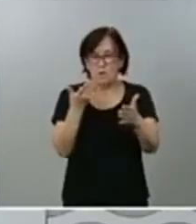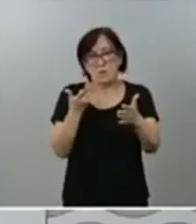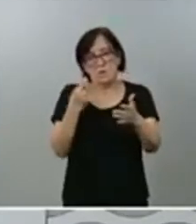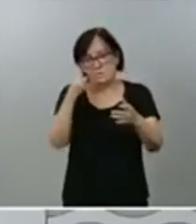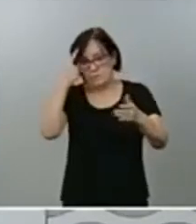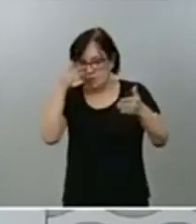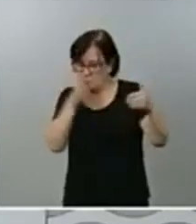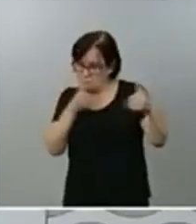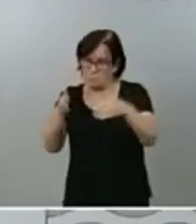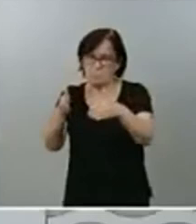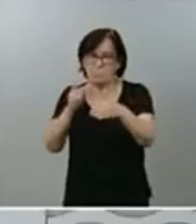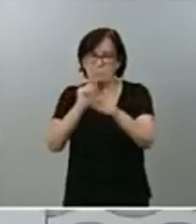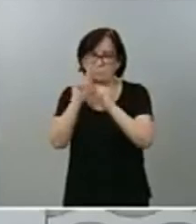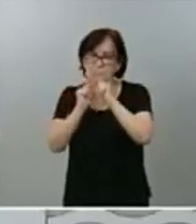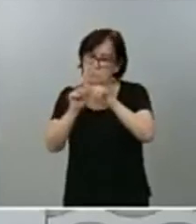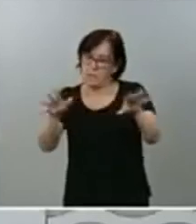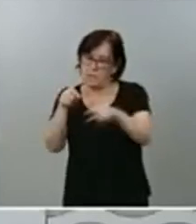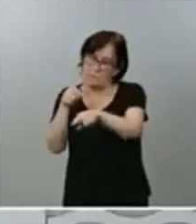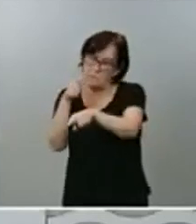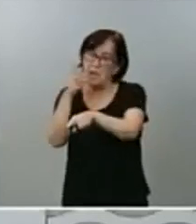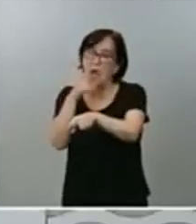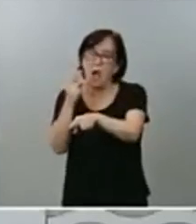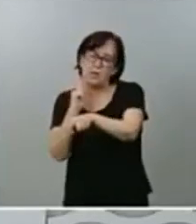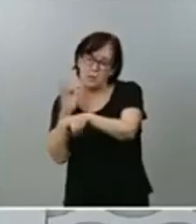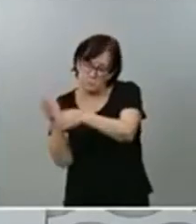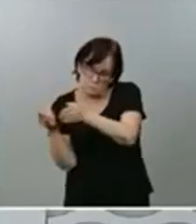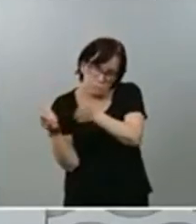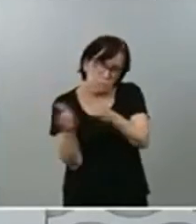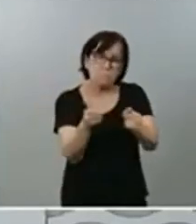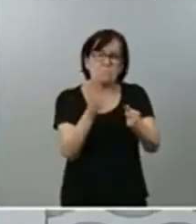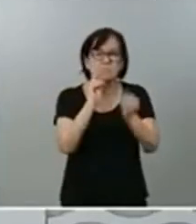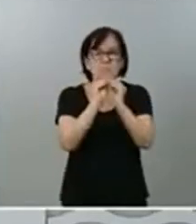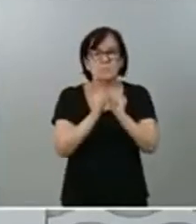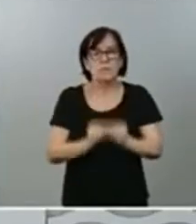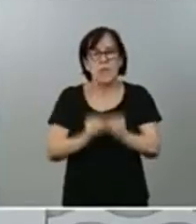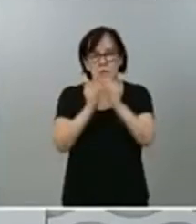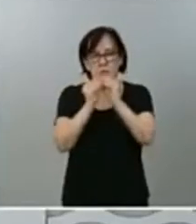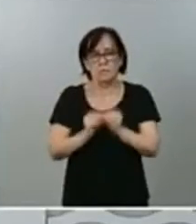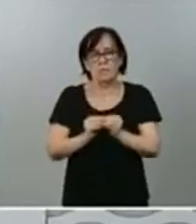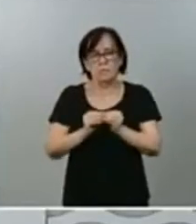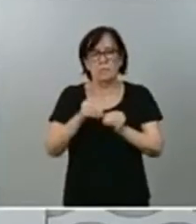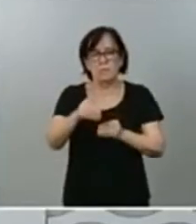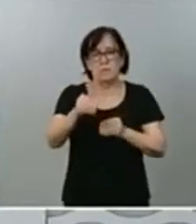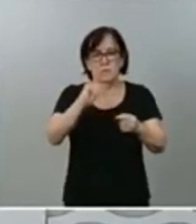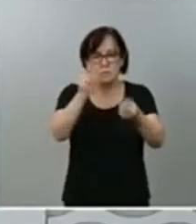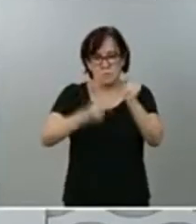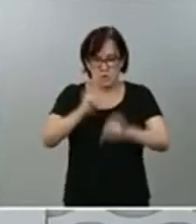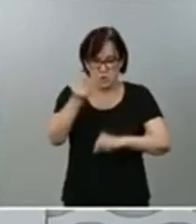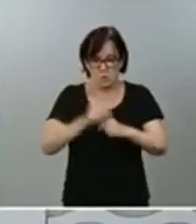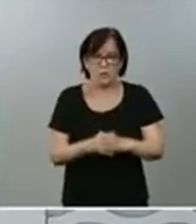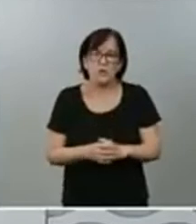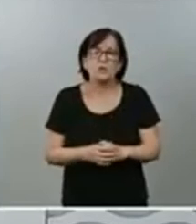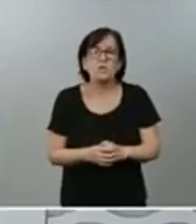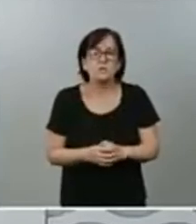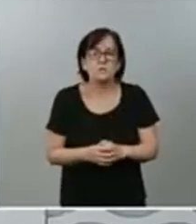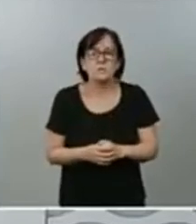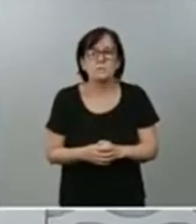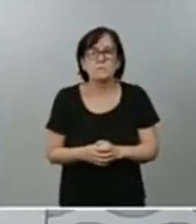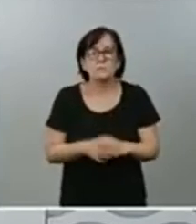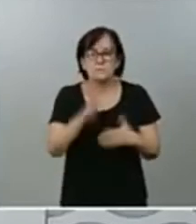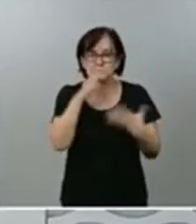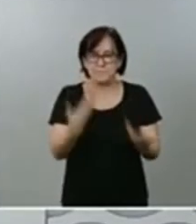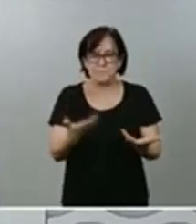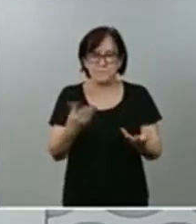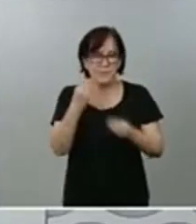y que ahora cobra todo el vigor, sobre todo con la elaboración de las próximas cuentas públicas. Se ha dado en el día de hoy el